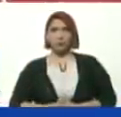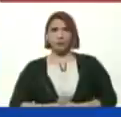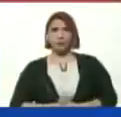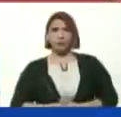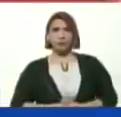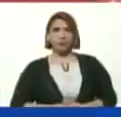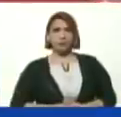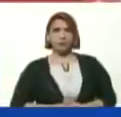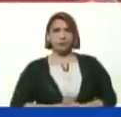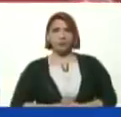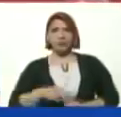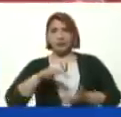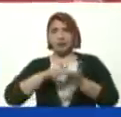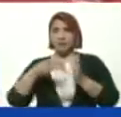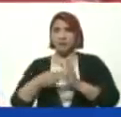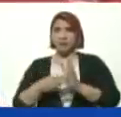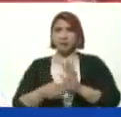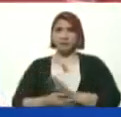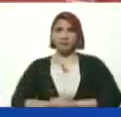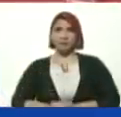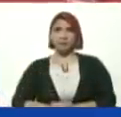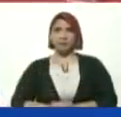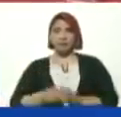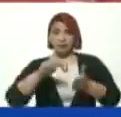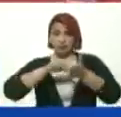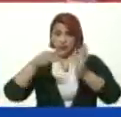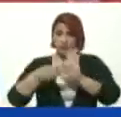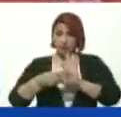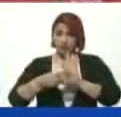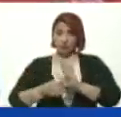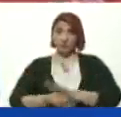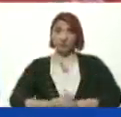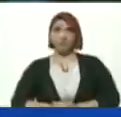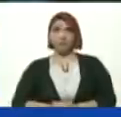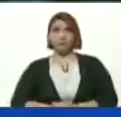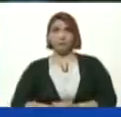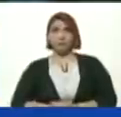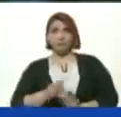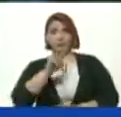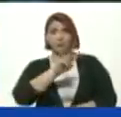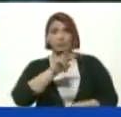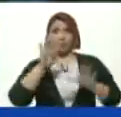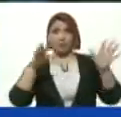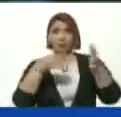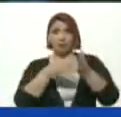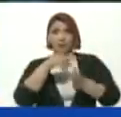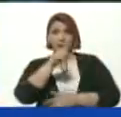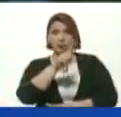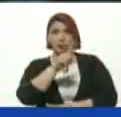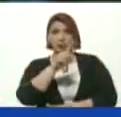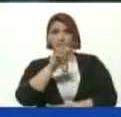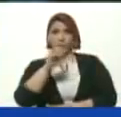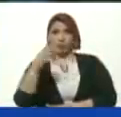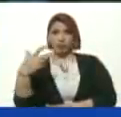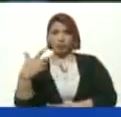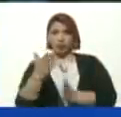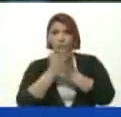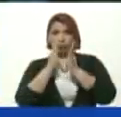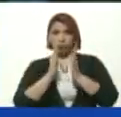Quiere decir Quiere decir Que de los 29.103